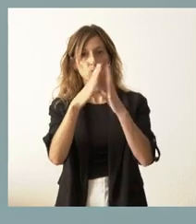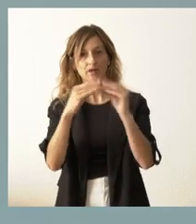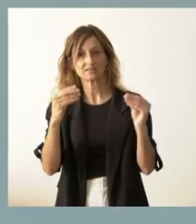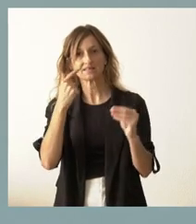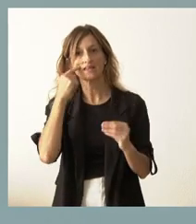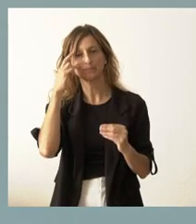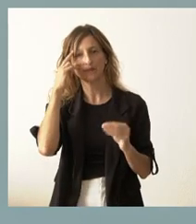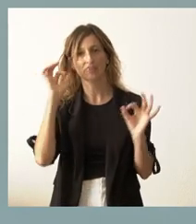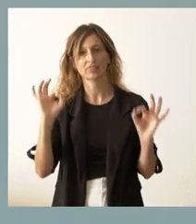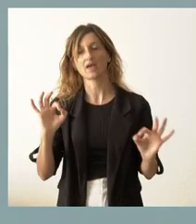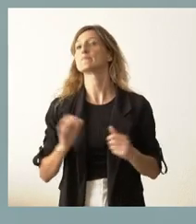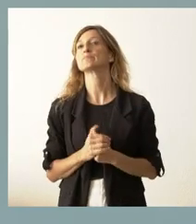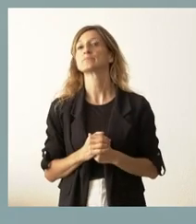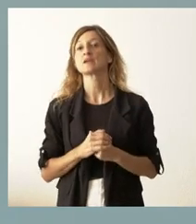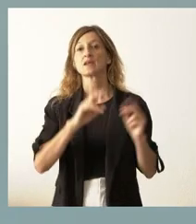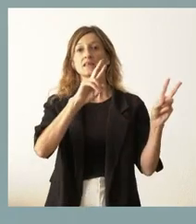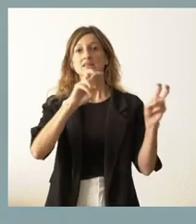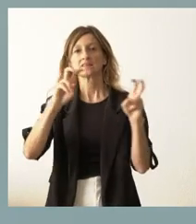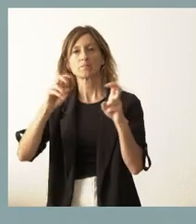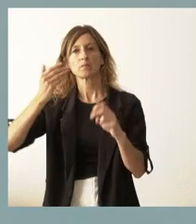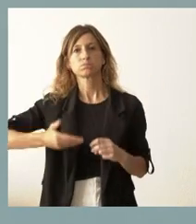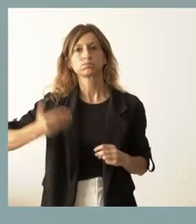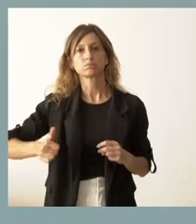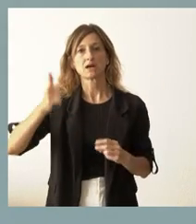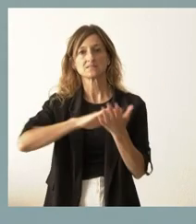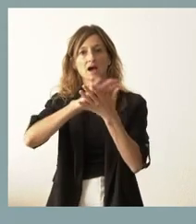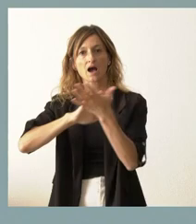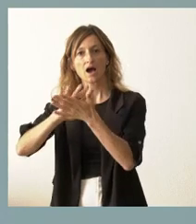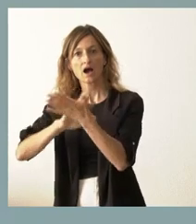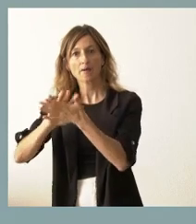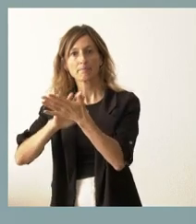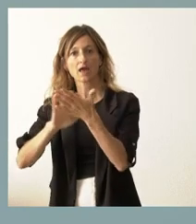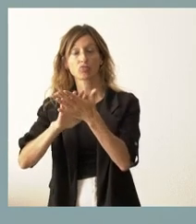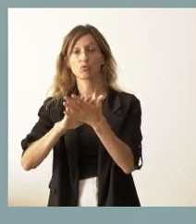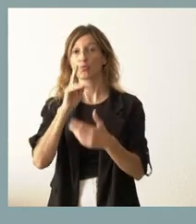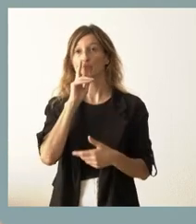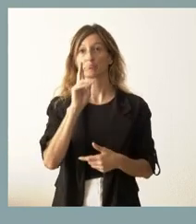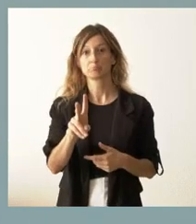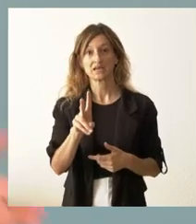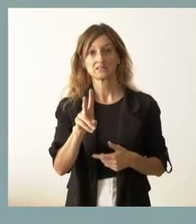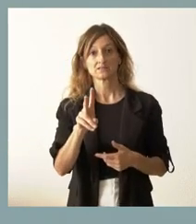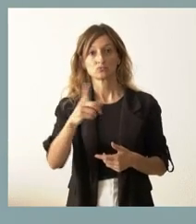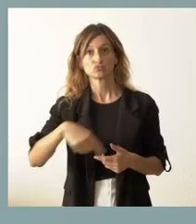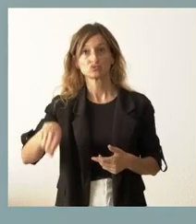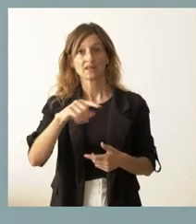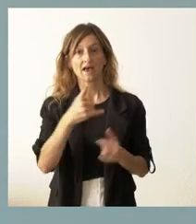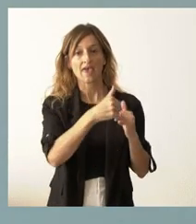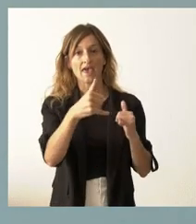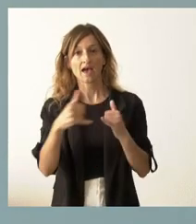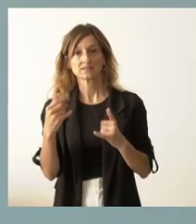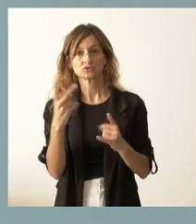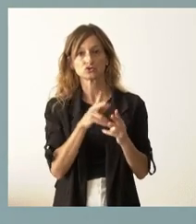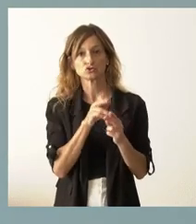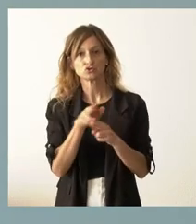de la experiencia. Estos son los asuntos más importantes que hemos tratado y, como ven, ustedes tienen un par de ejes de actuación muy